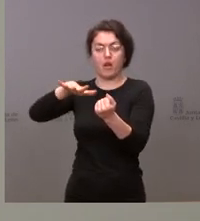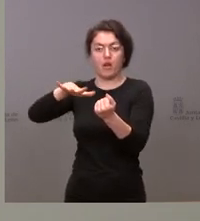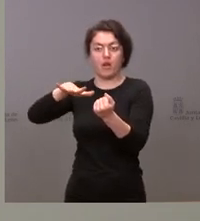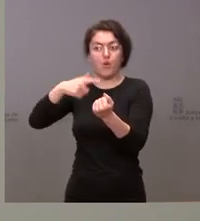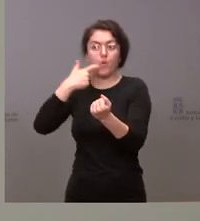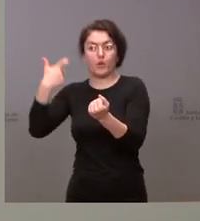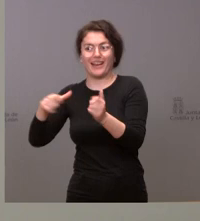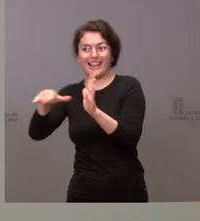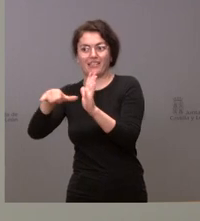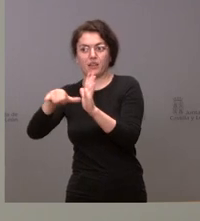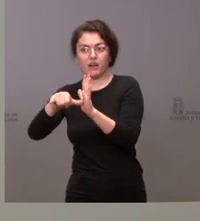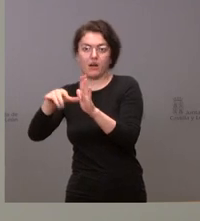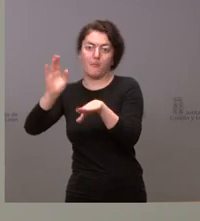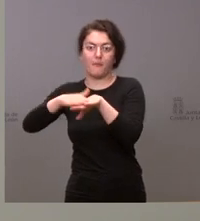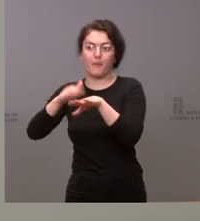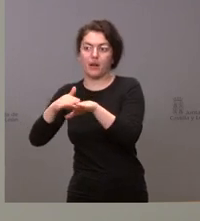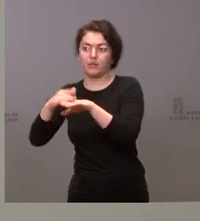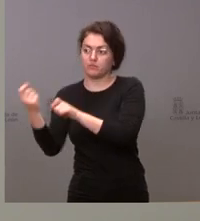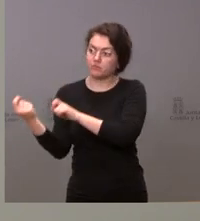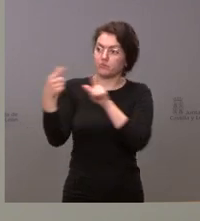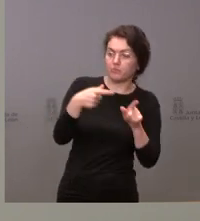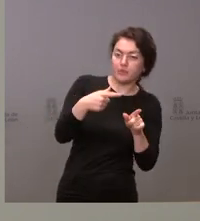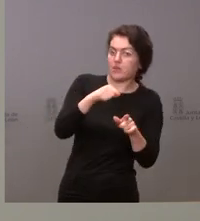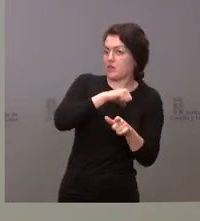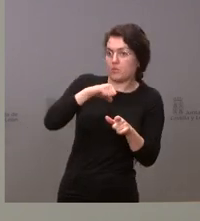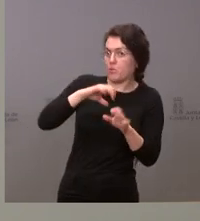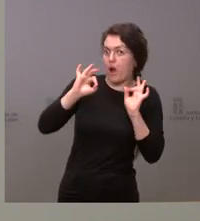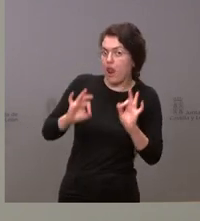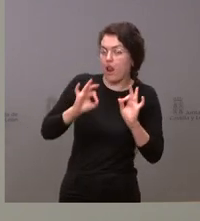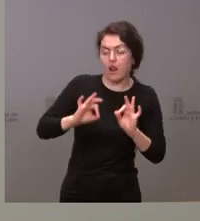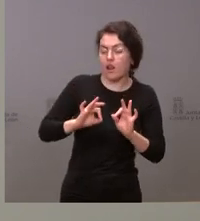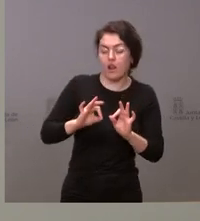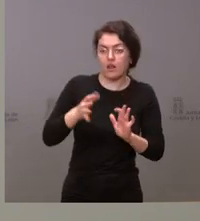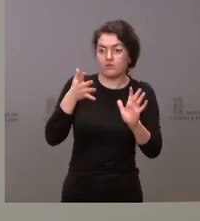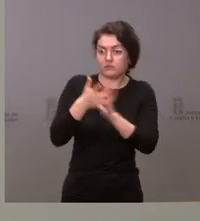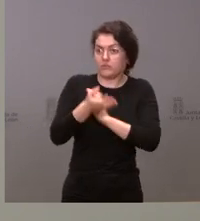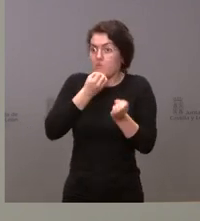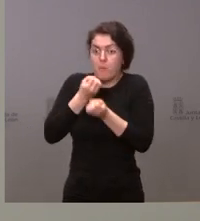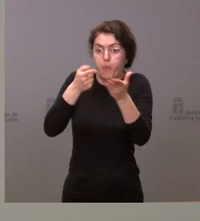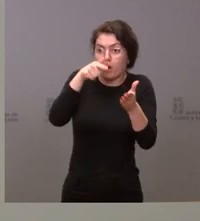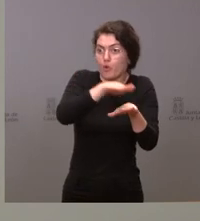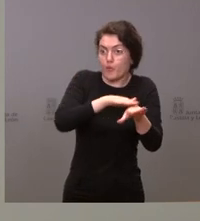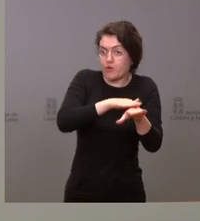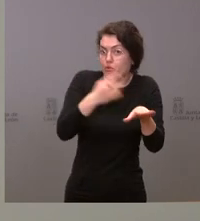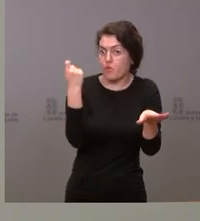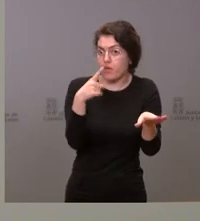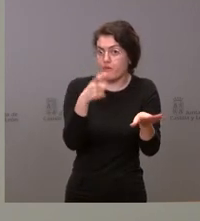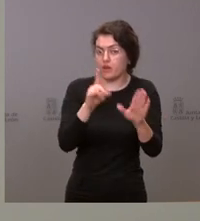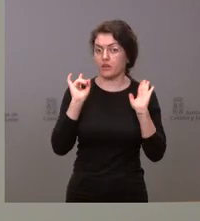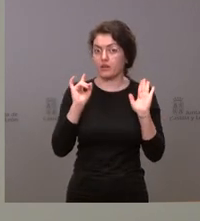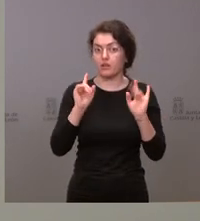es un elemento de solidaridad y que traen personas individuales y que no lo comunican y que luego procederemos